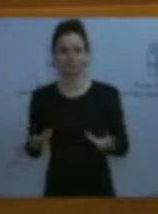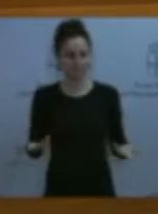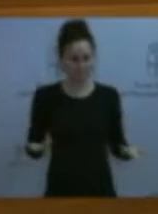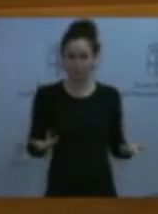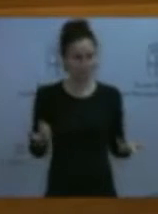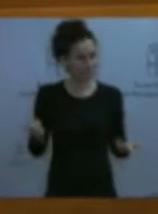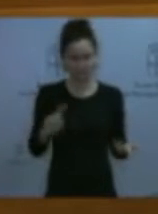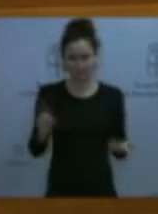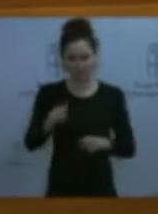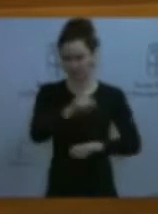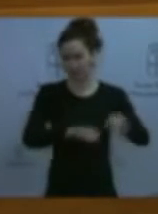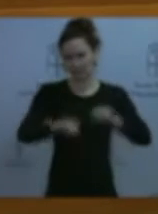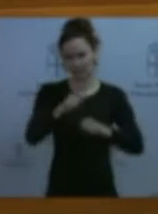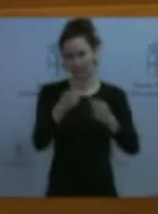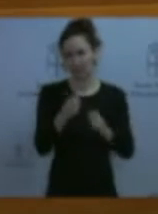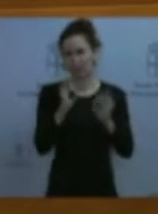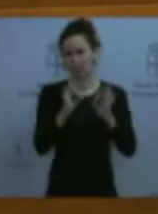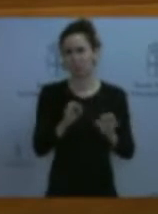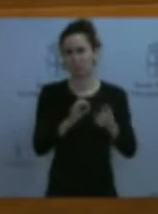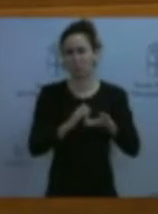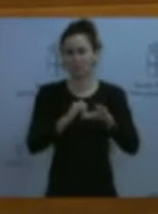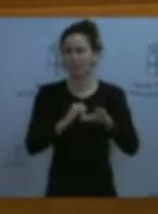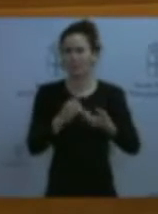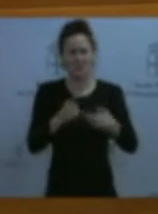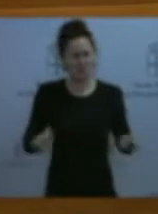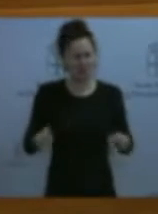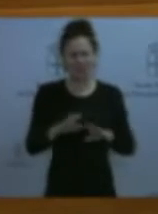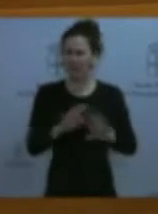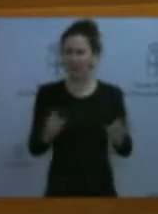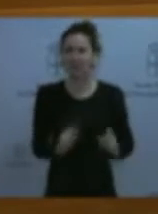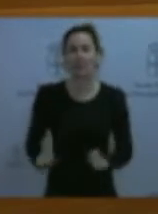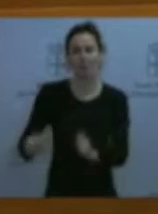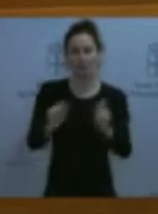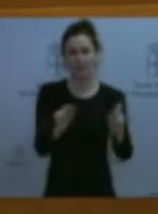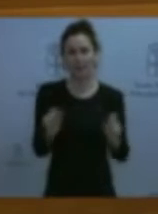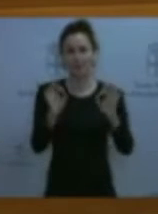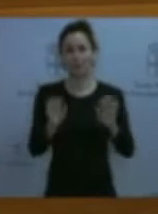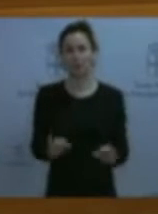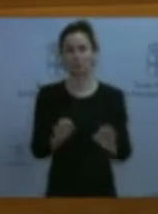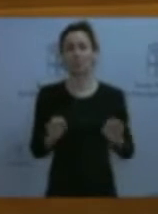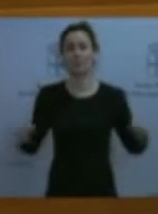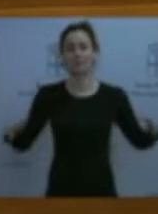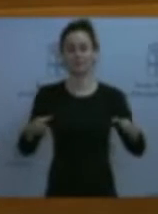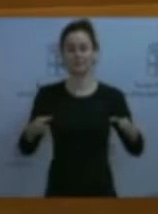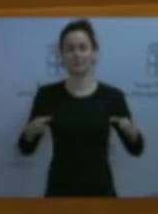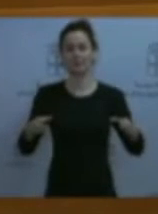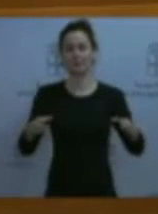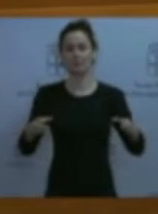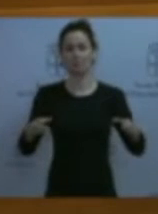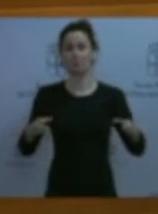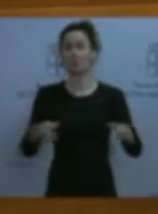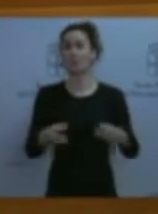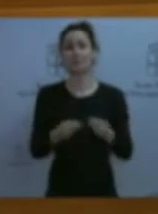asociaciones y cofradías. Y se pasará a un debate a todas las bandas, que en todo caso es un ejercicio de